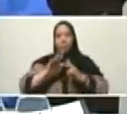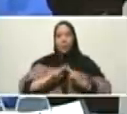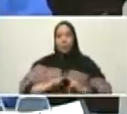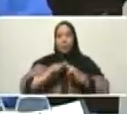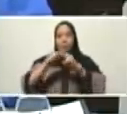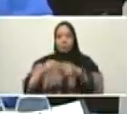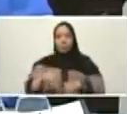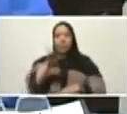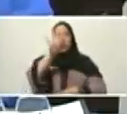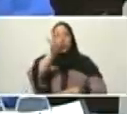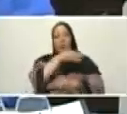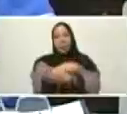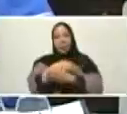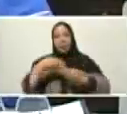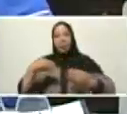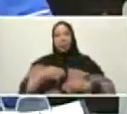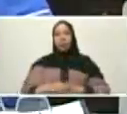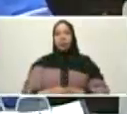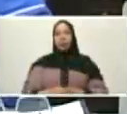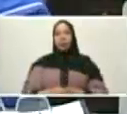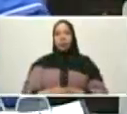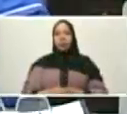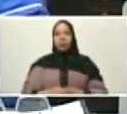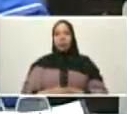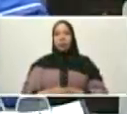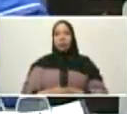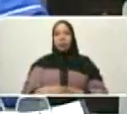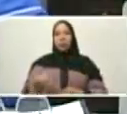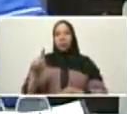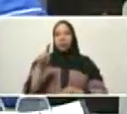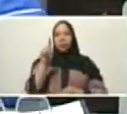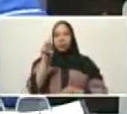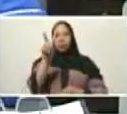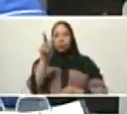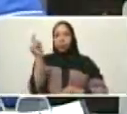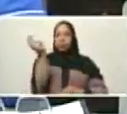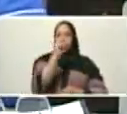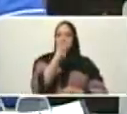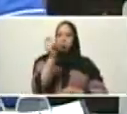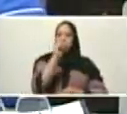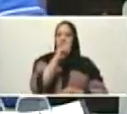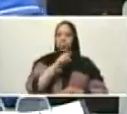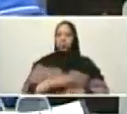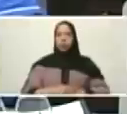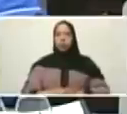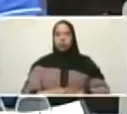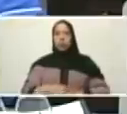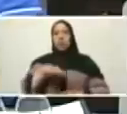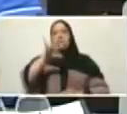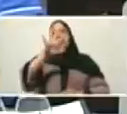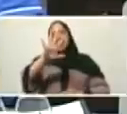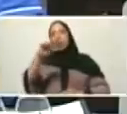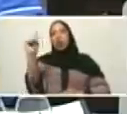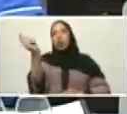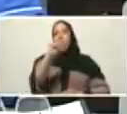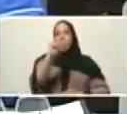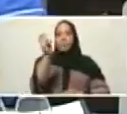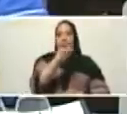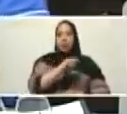vivienda a 4 millones hace apenas unas semanas unos meses apenas cinco meses apenas